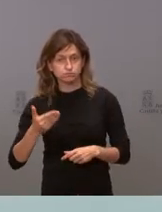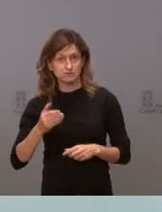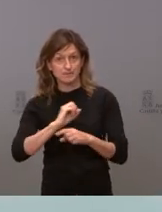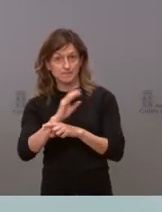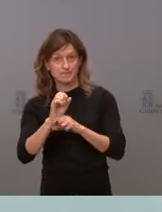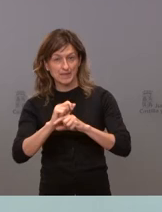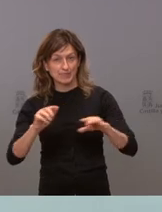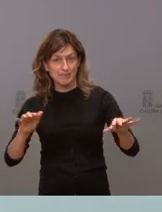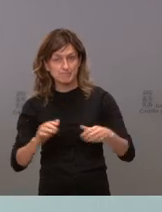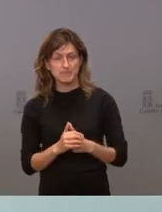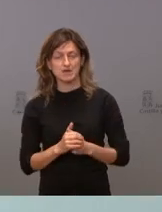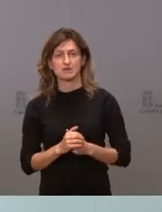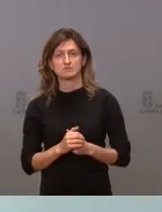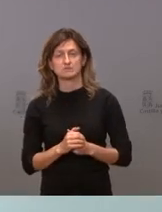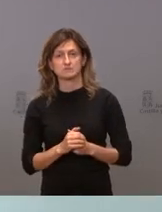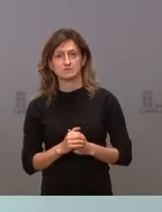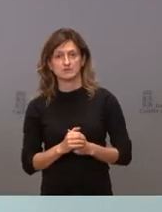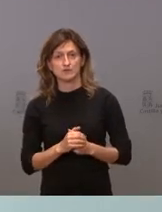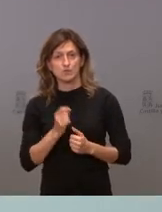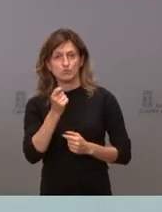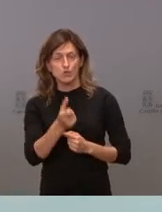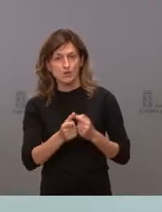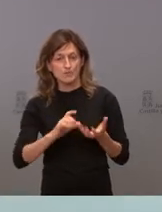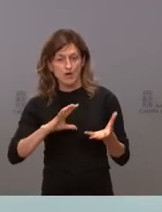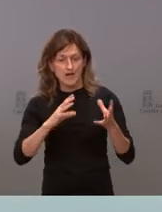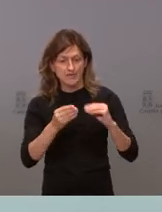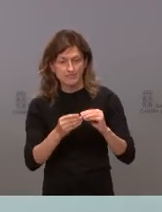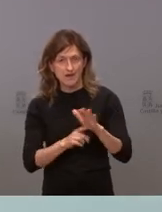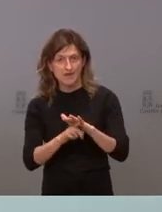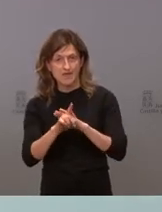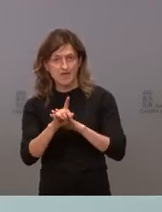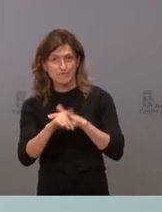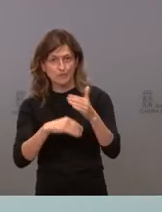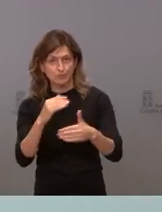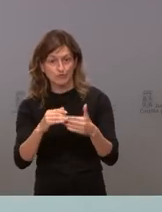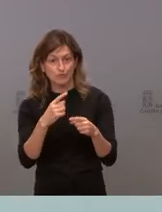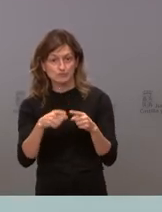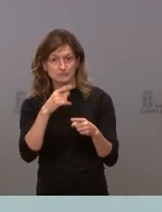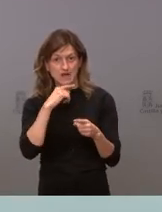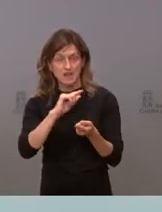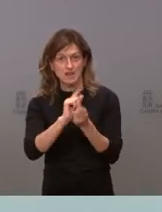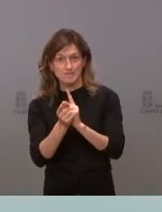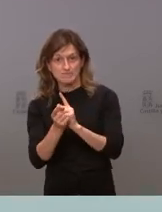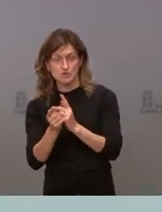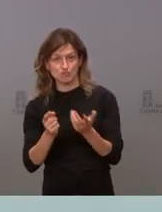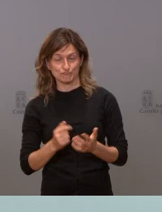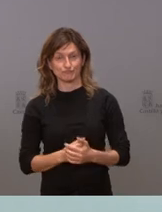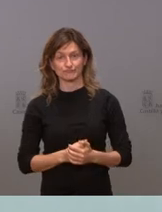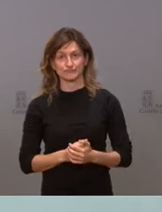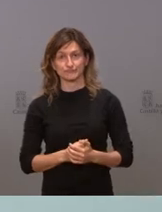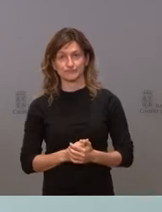el de la pandemia de ir adaptándonos, de ir evolucionando, de ir corrigiendo las decisiones que íbamos tomando.